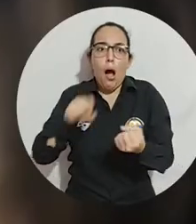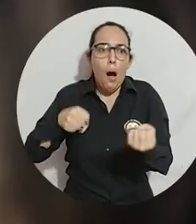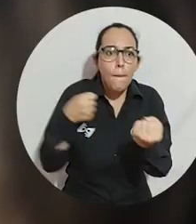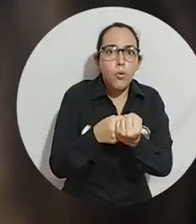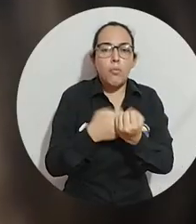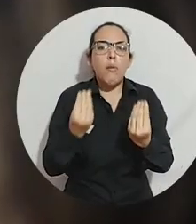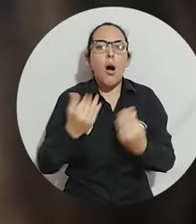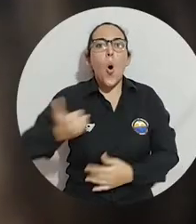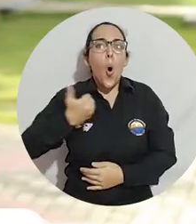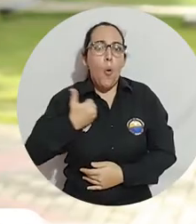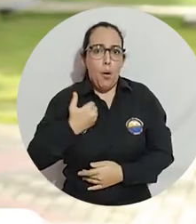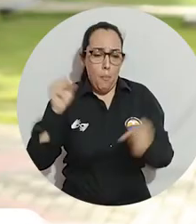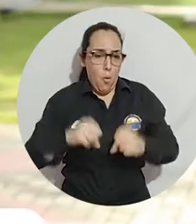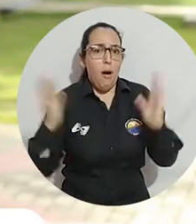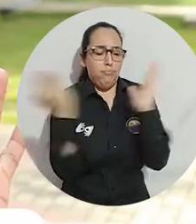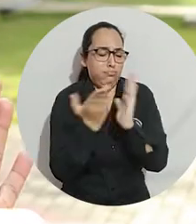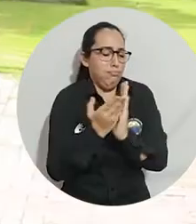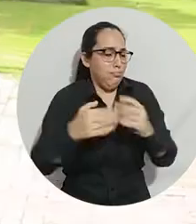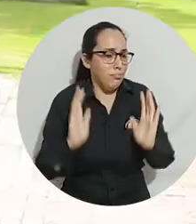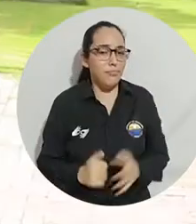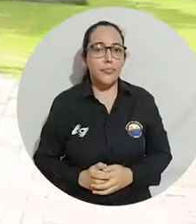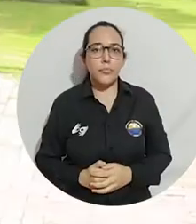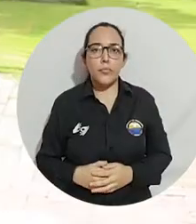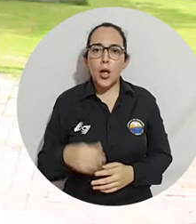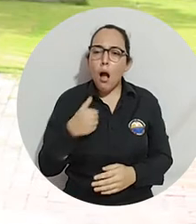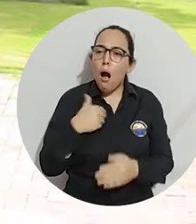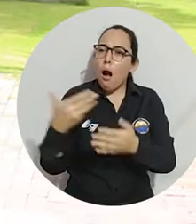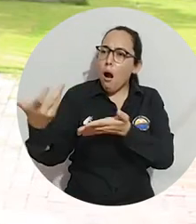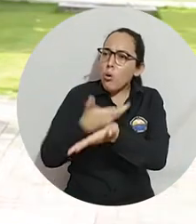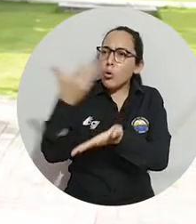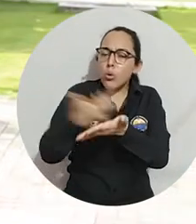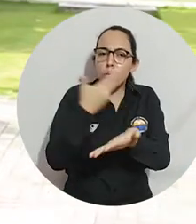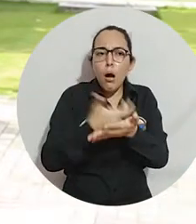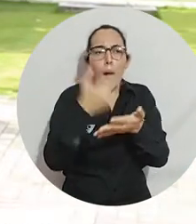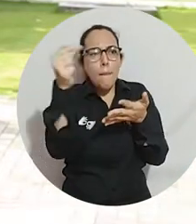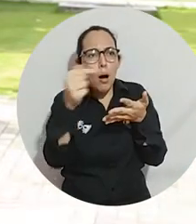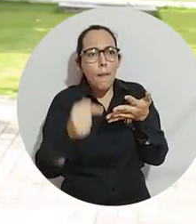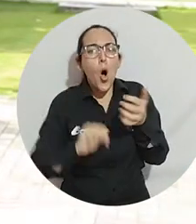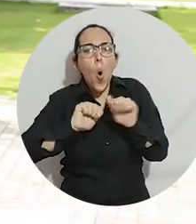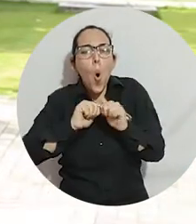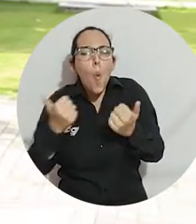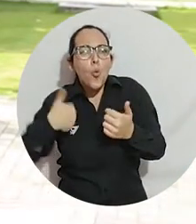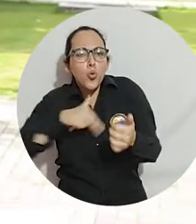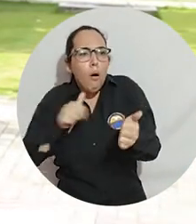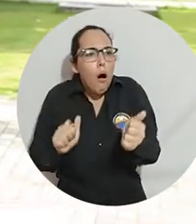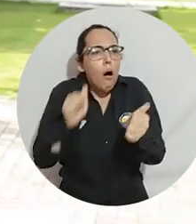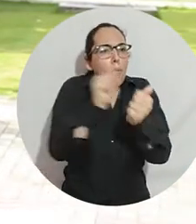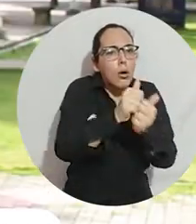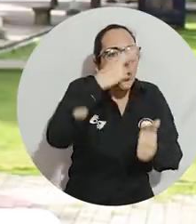porque tiene auxilios para que los jóvenes tengan todo para estudiar. Pudimos escuchar muchas recomendaciones con respecto al